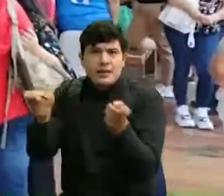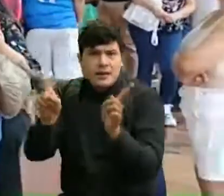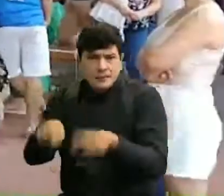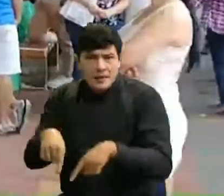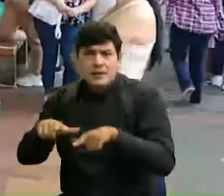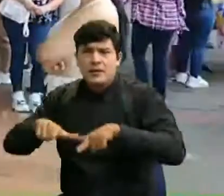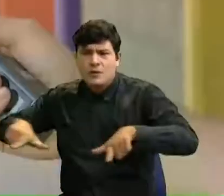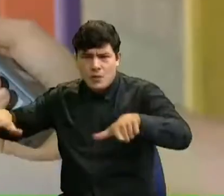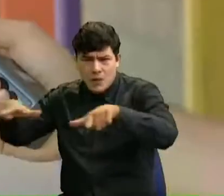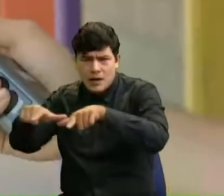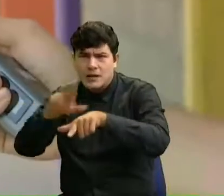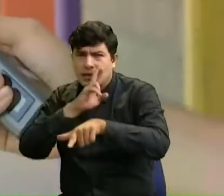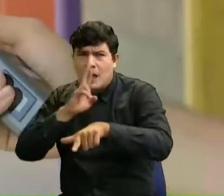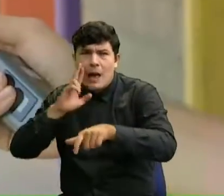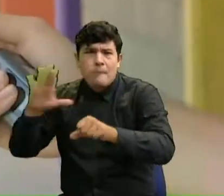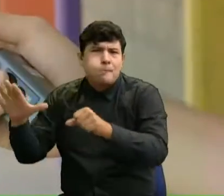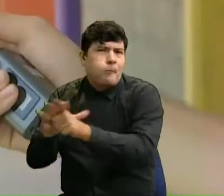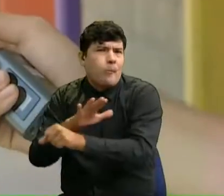en algunos restaurantes.